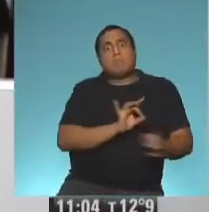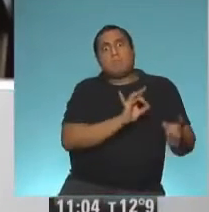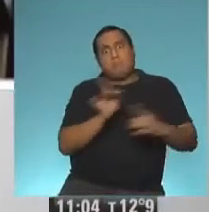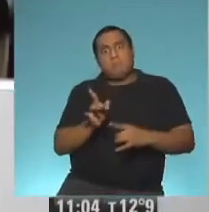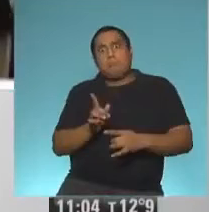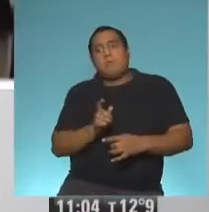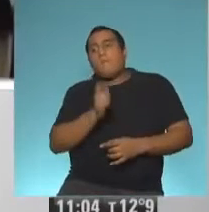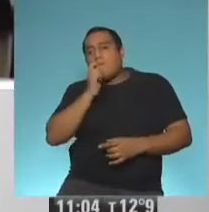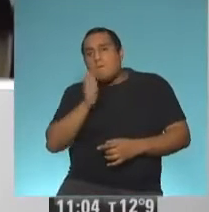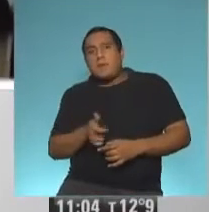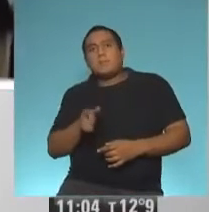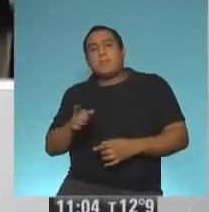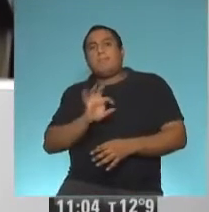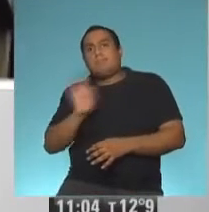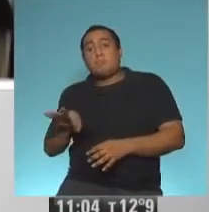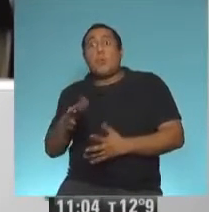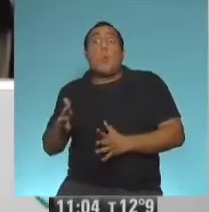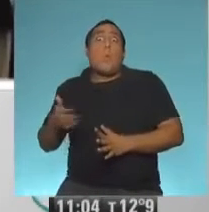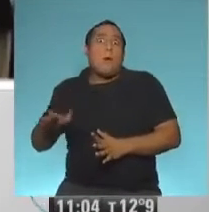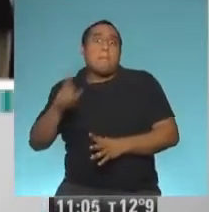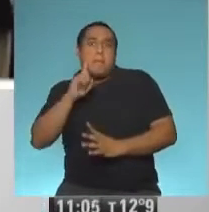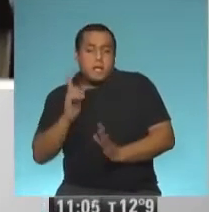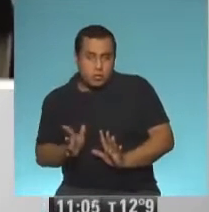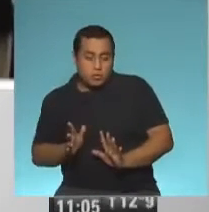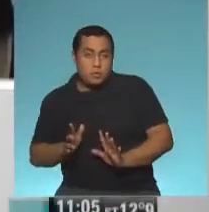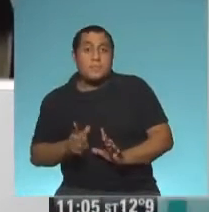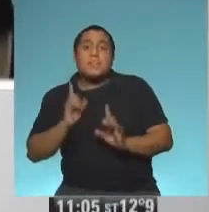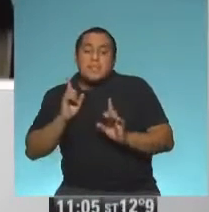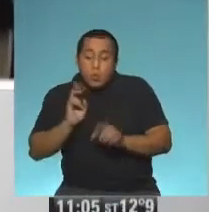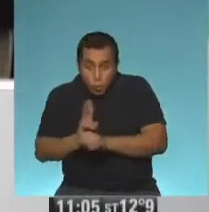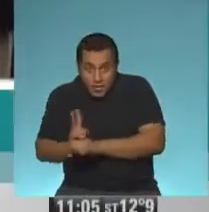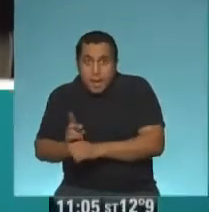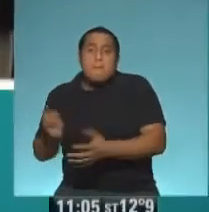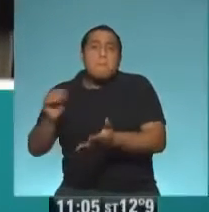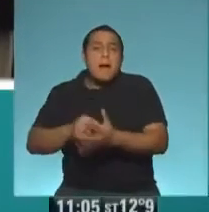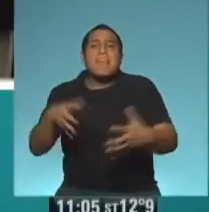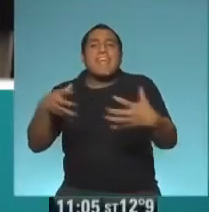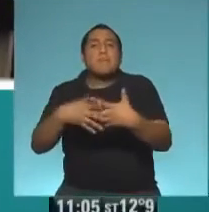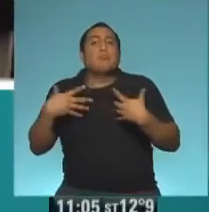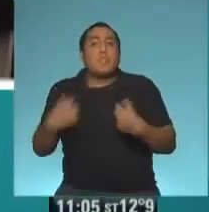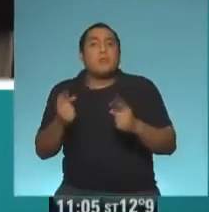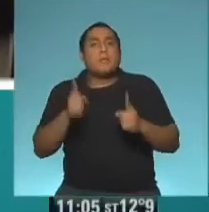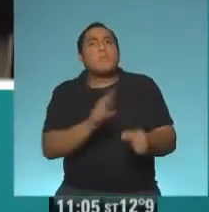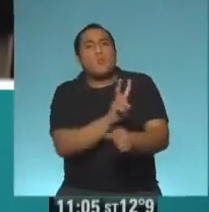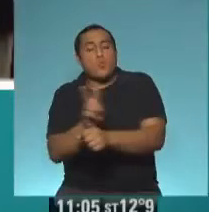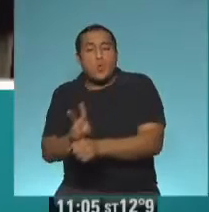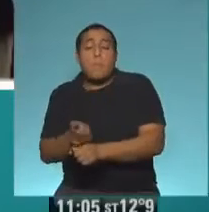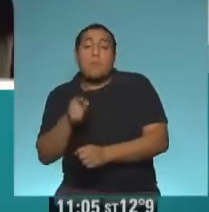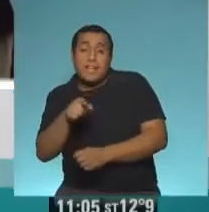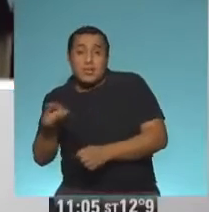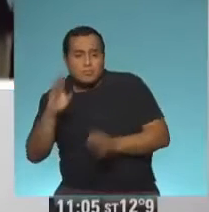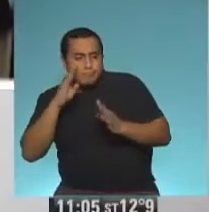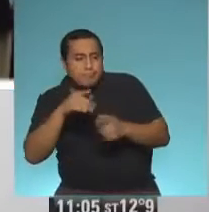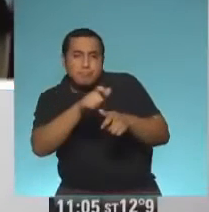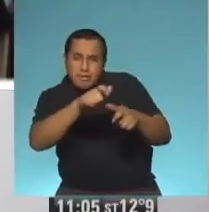Y a esos los tenemos que cuidar. Y también cuidar a nuestro personal, porque aún cuando estén atendiendo pacientes con